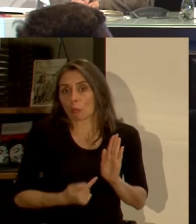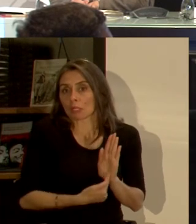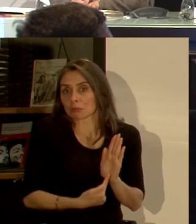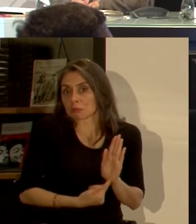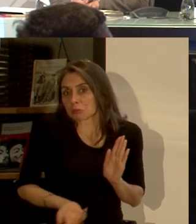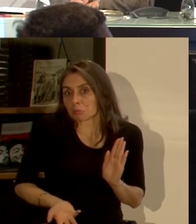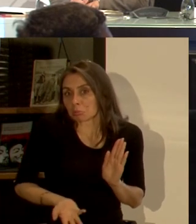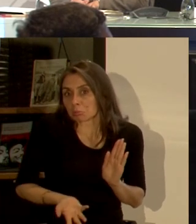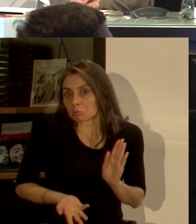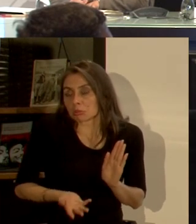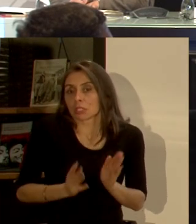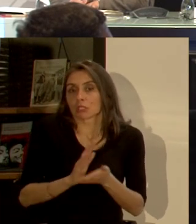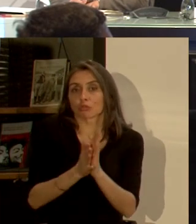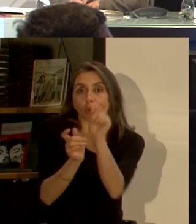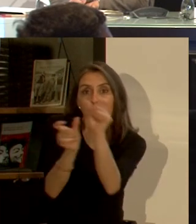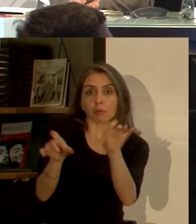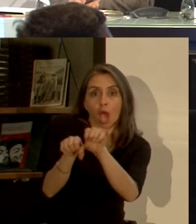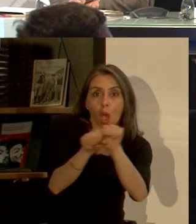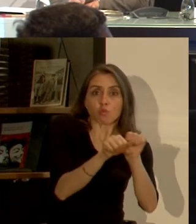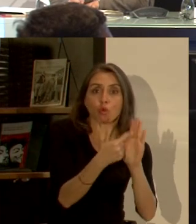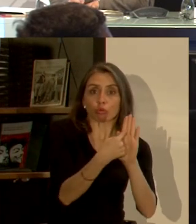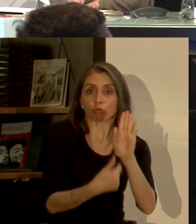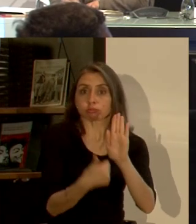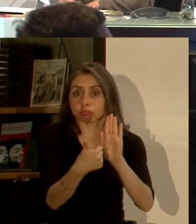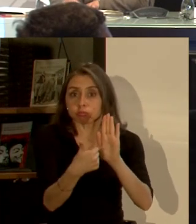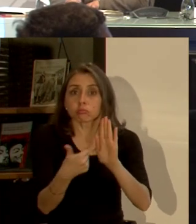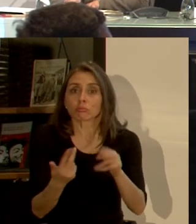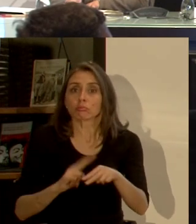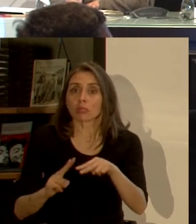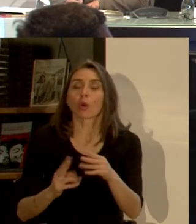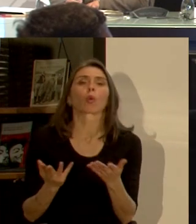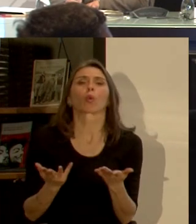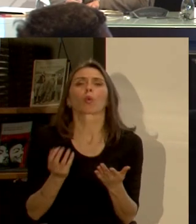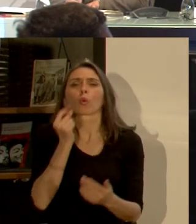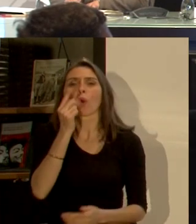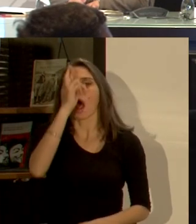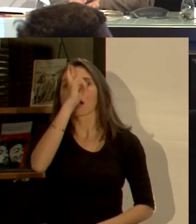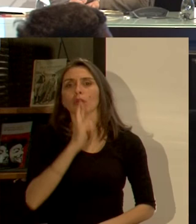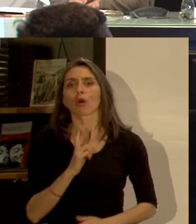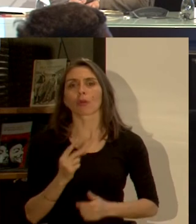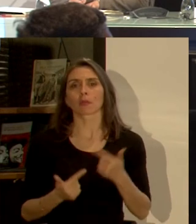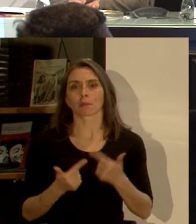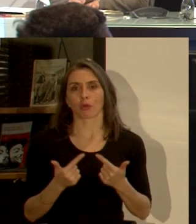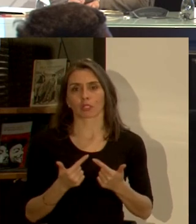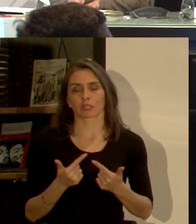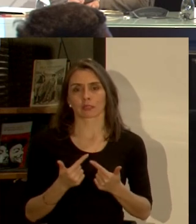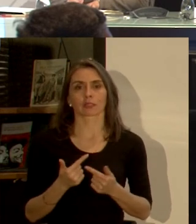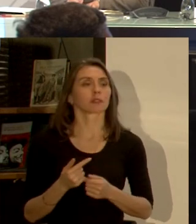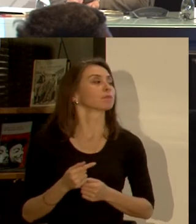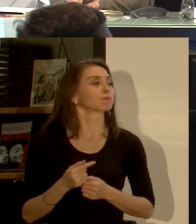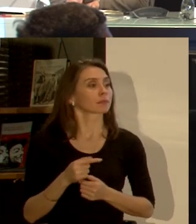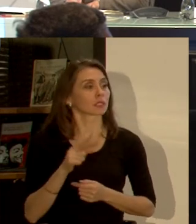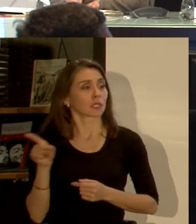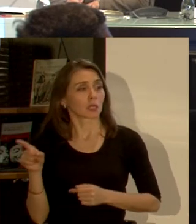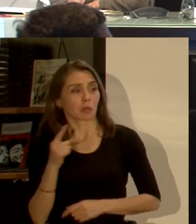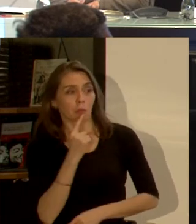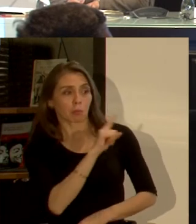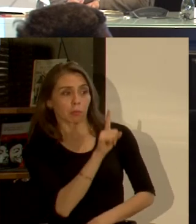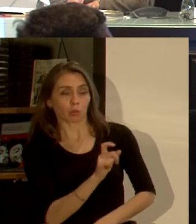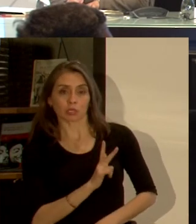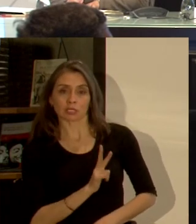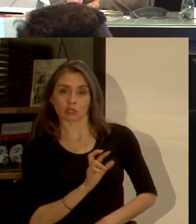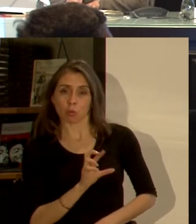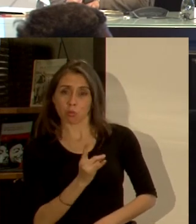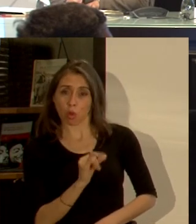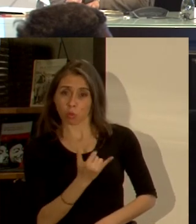si están todos de acuerdo en ella entonces a mí me interesa saber cuál es el rol de la política para hacer la segunda